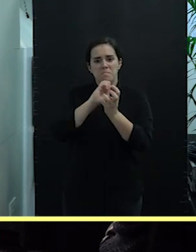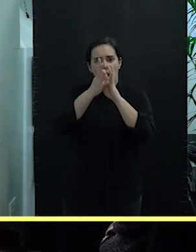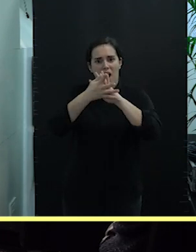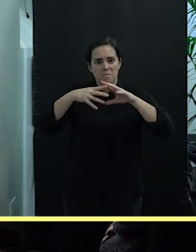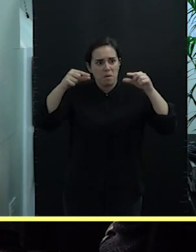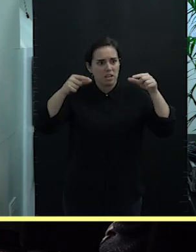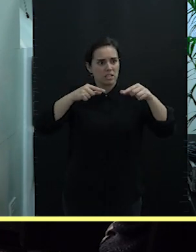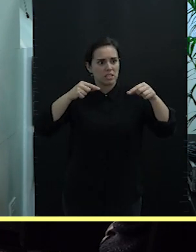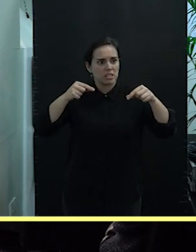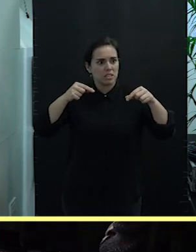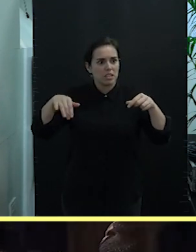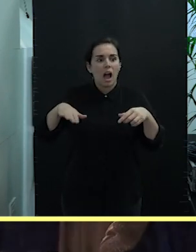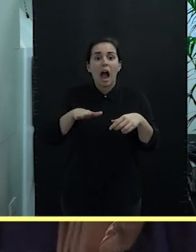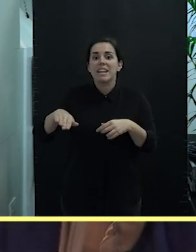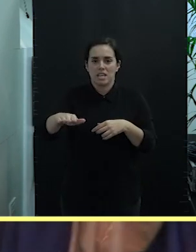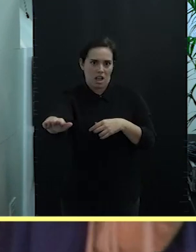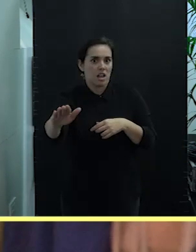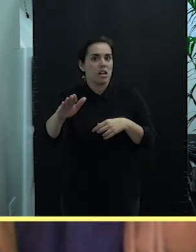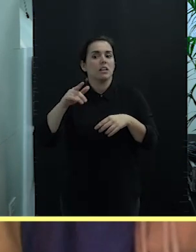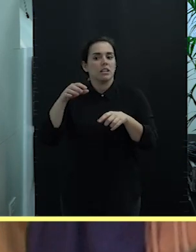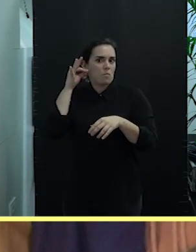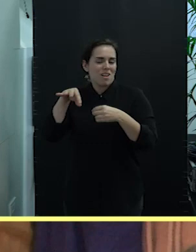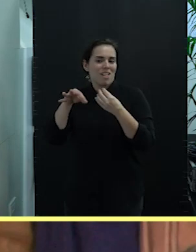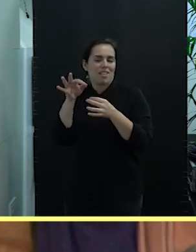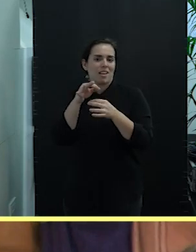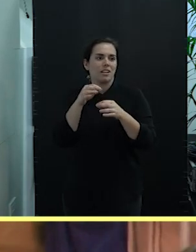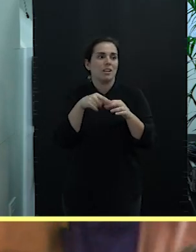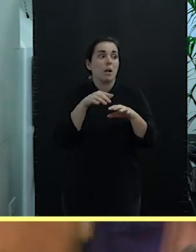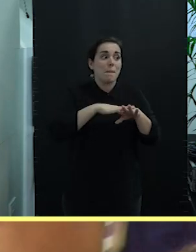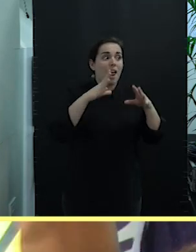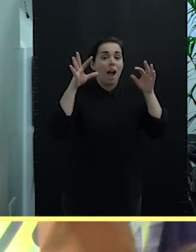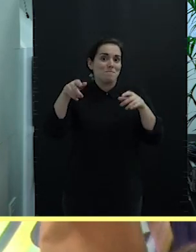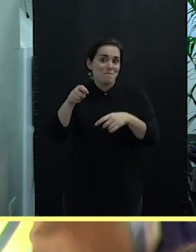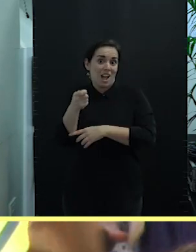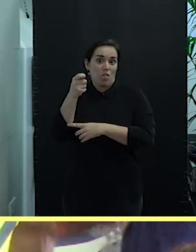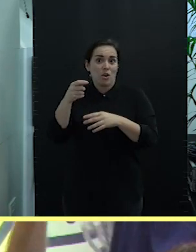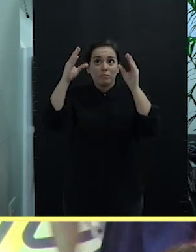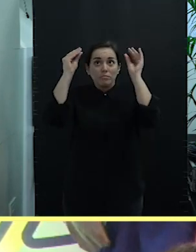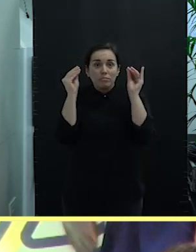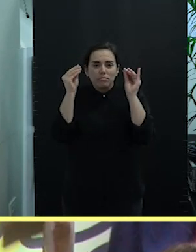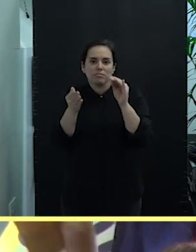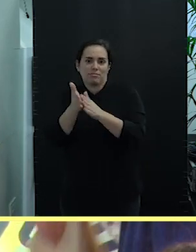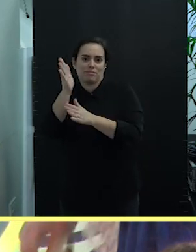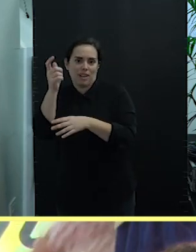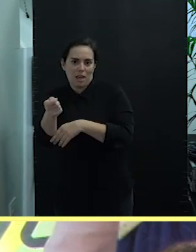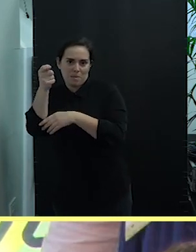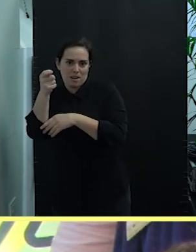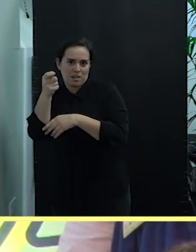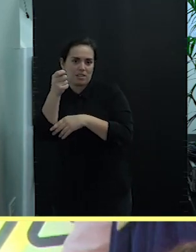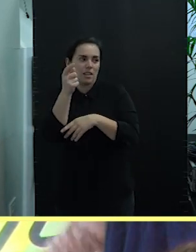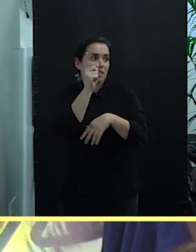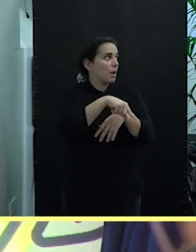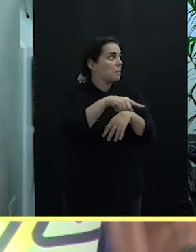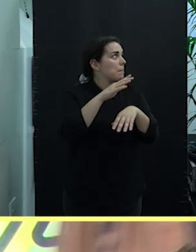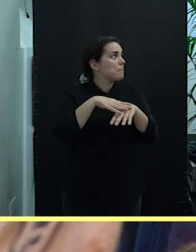y que las mujeres lo cosían para que fueran los pescadores a la mar y para que ellas también pudieran aliñar el pescado